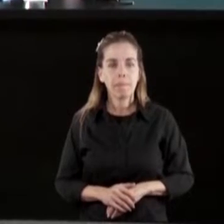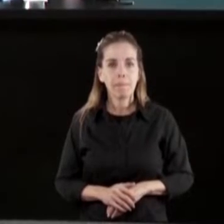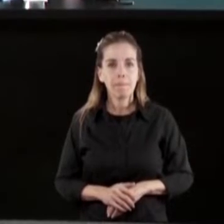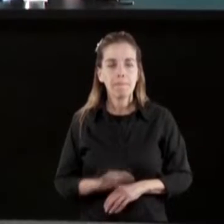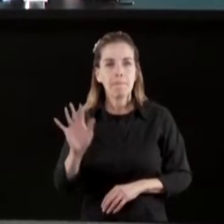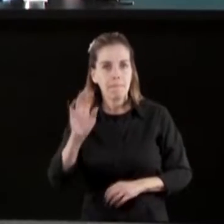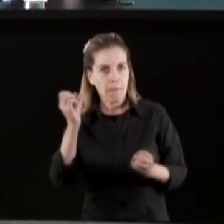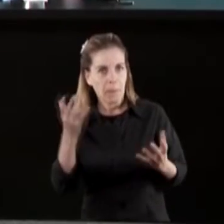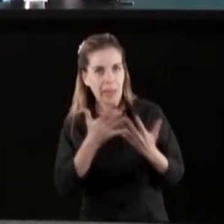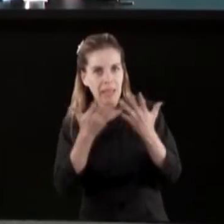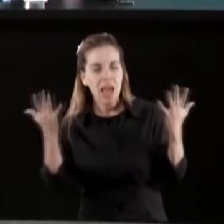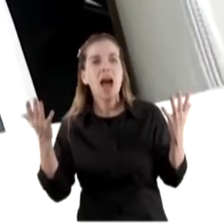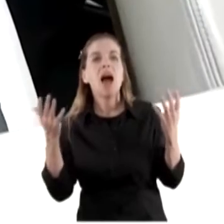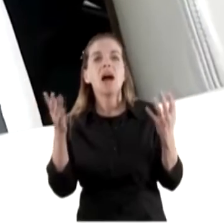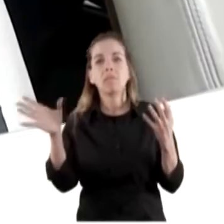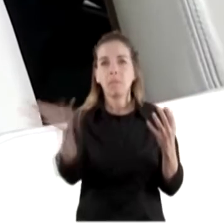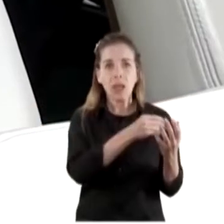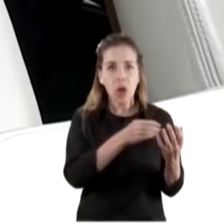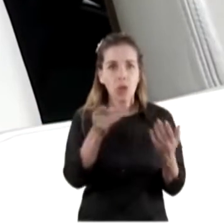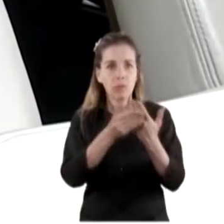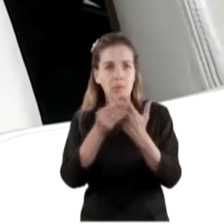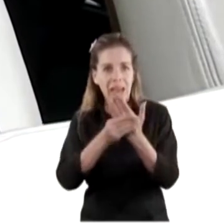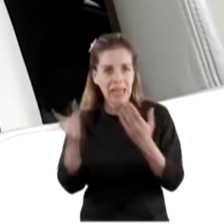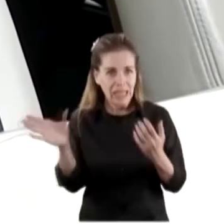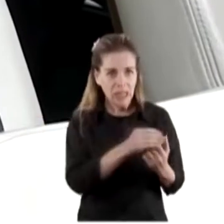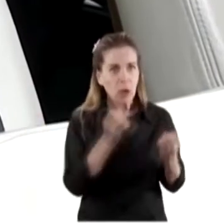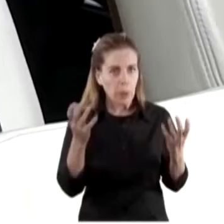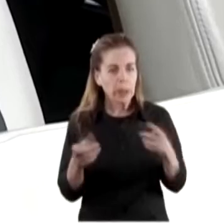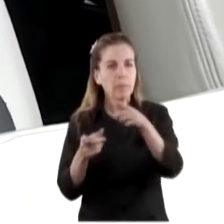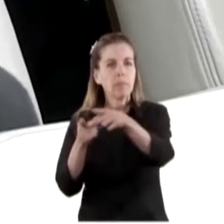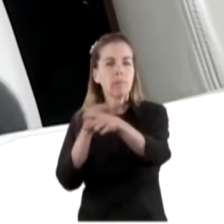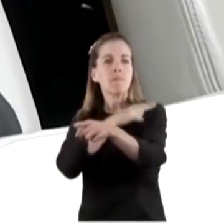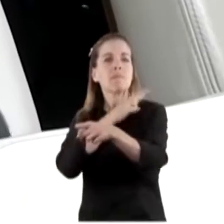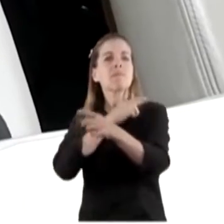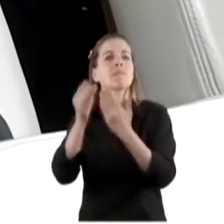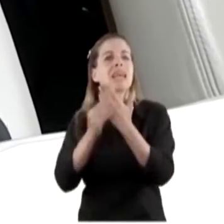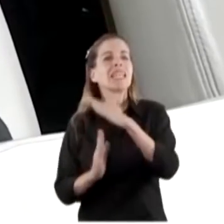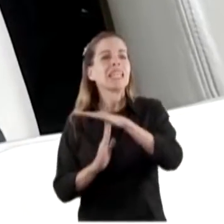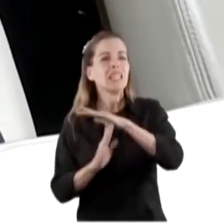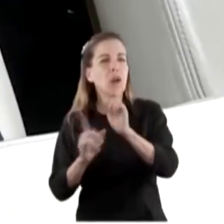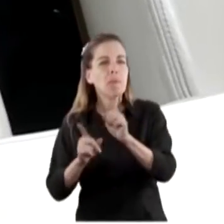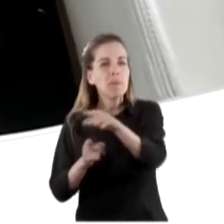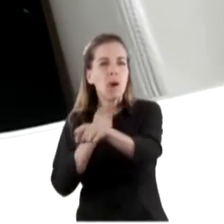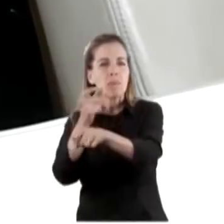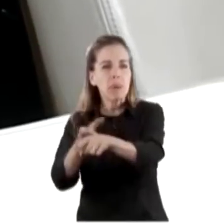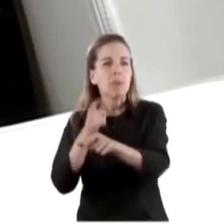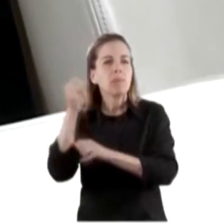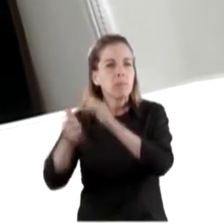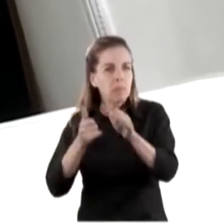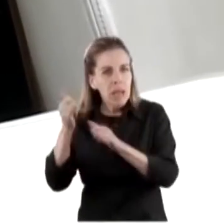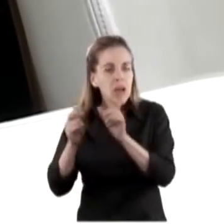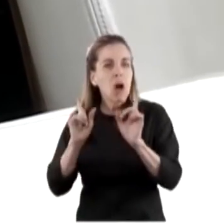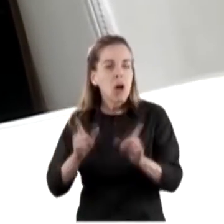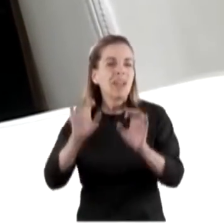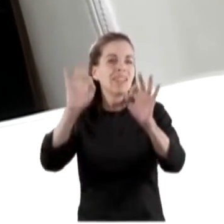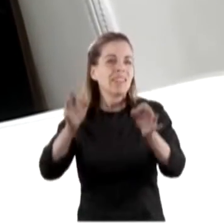¿Qué tal? Buenos días a todos los ministros. Para el jefe de gabinete, retomando la respuesta suya recién, sabemos que es el